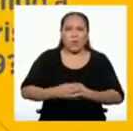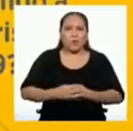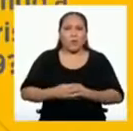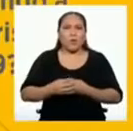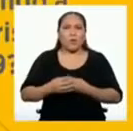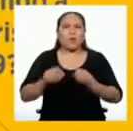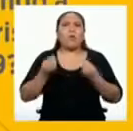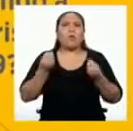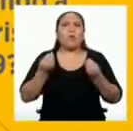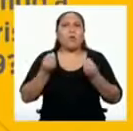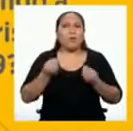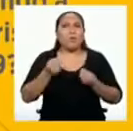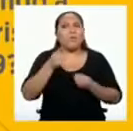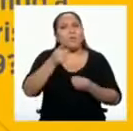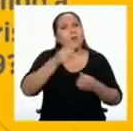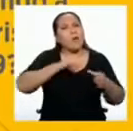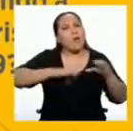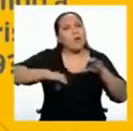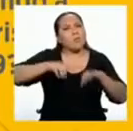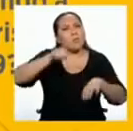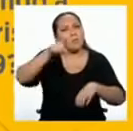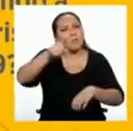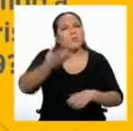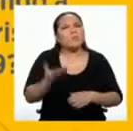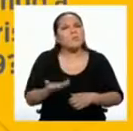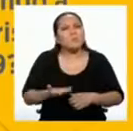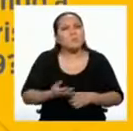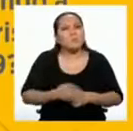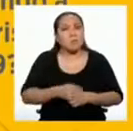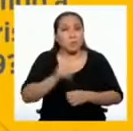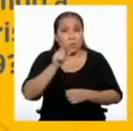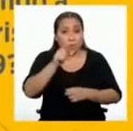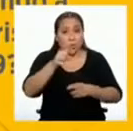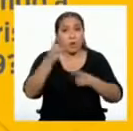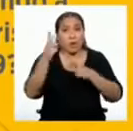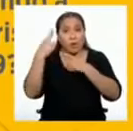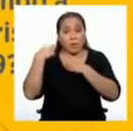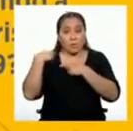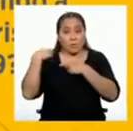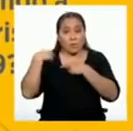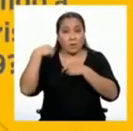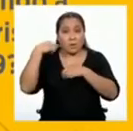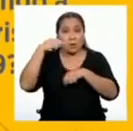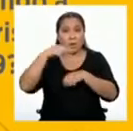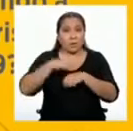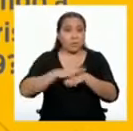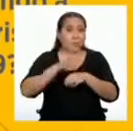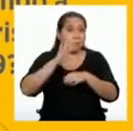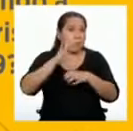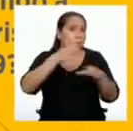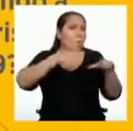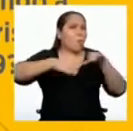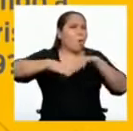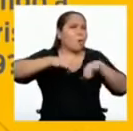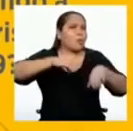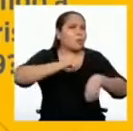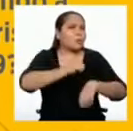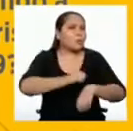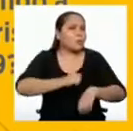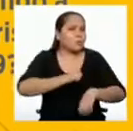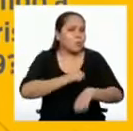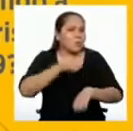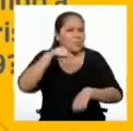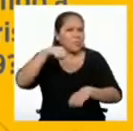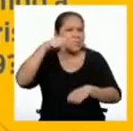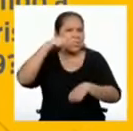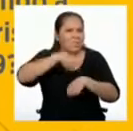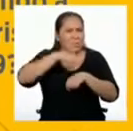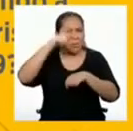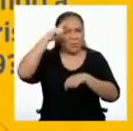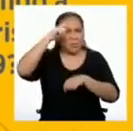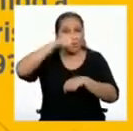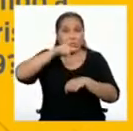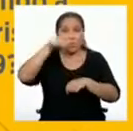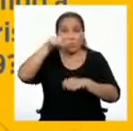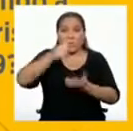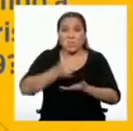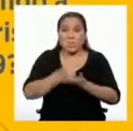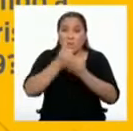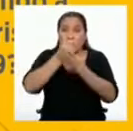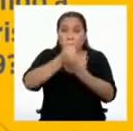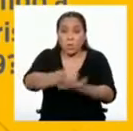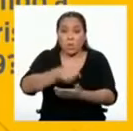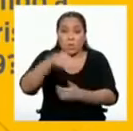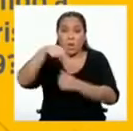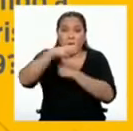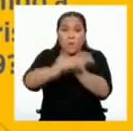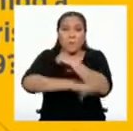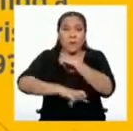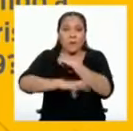actúas tú? ¿Estás cumpliendo responsablemente tu rol en este momento difícil? ¿Estás ayudando a que nuestro país supere